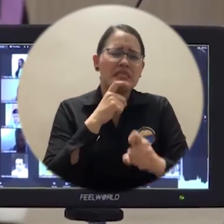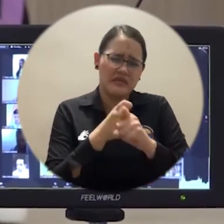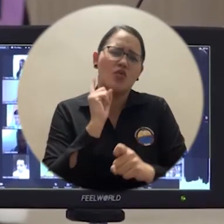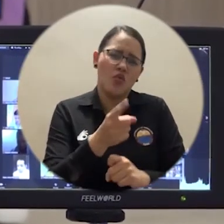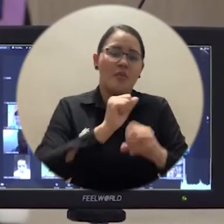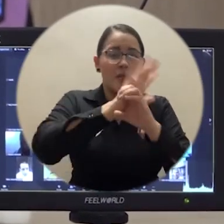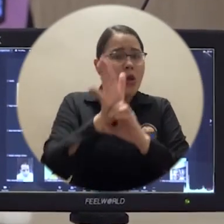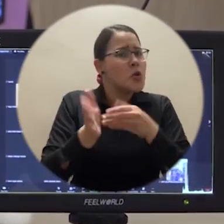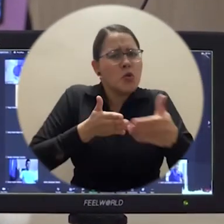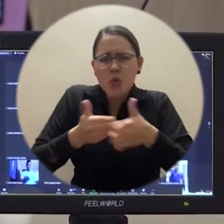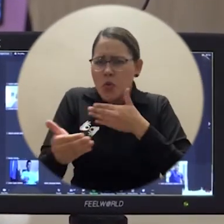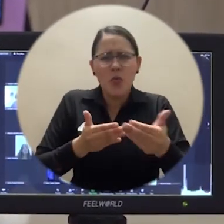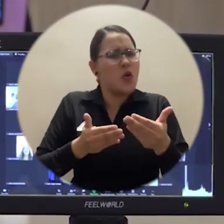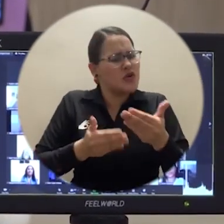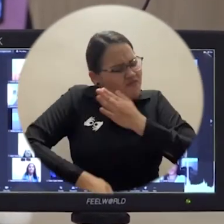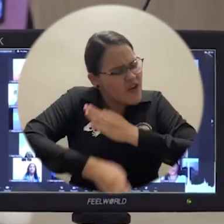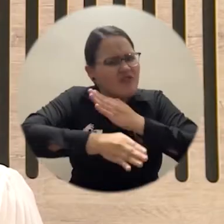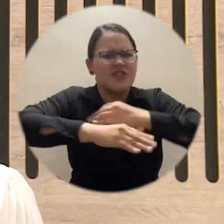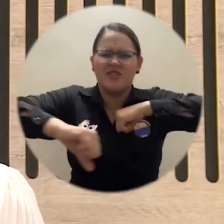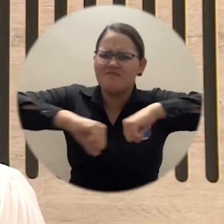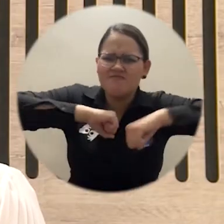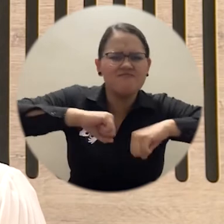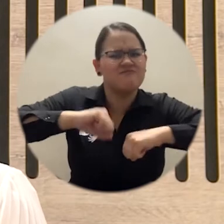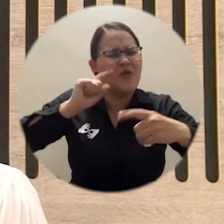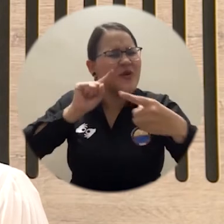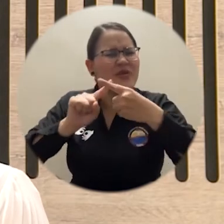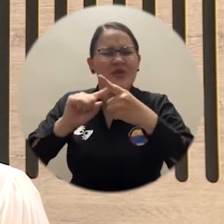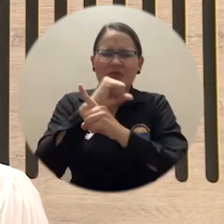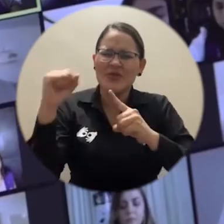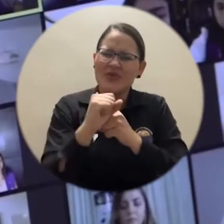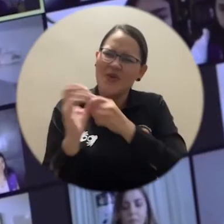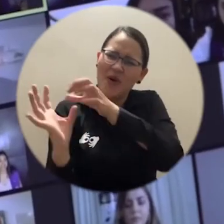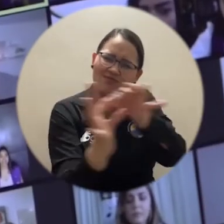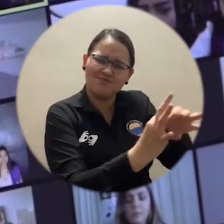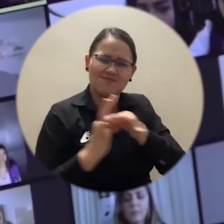permiten seguir generando este tejido social y esta unión en torno a nuestra alma mater.